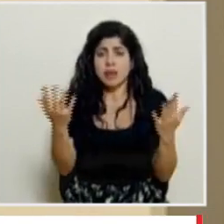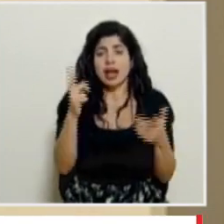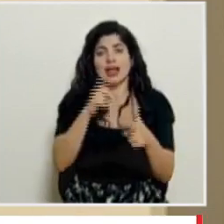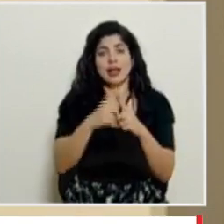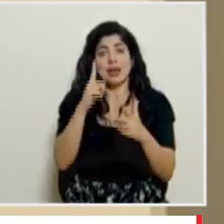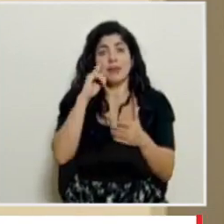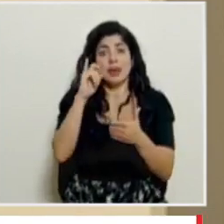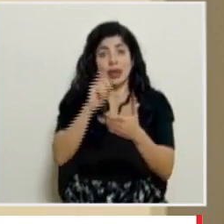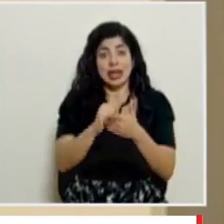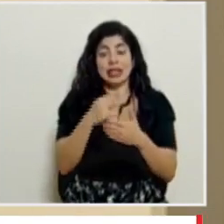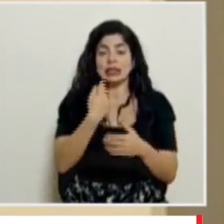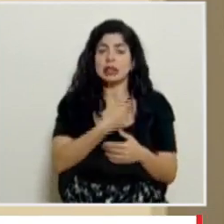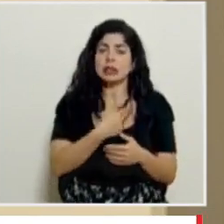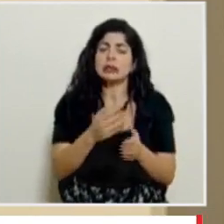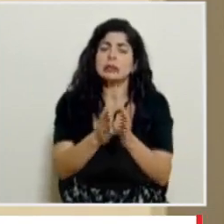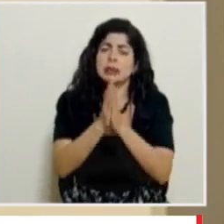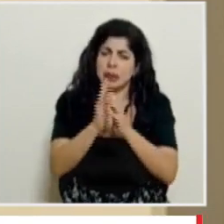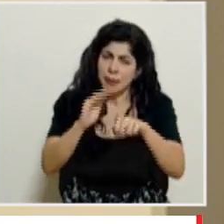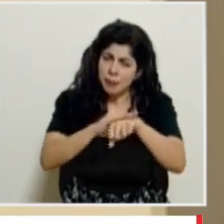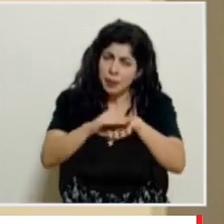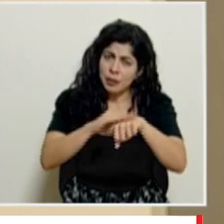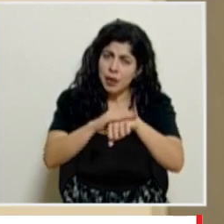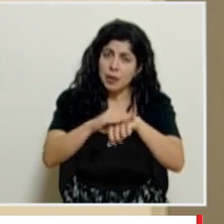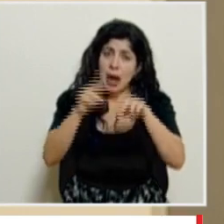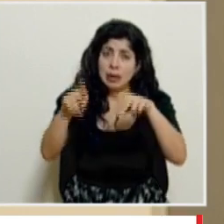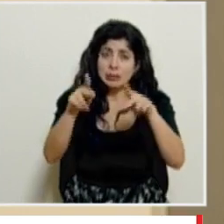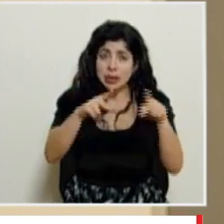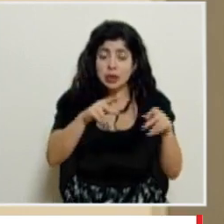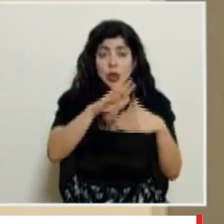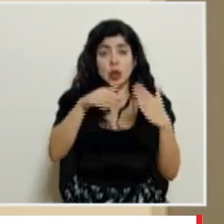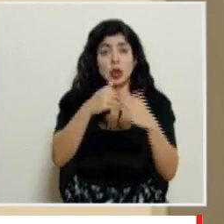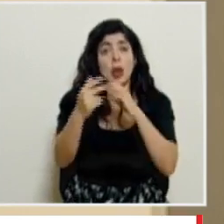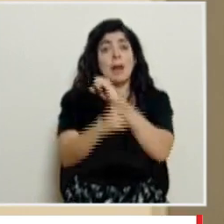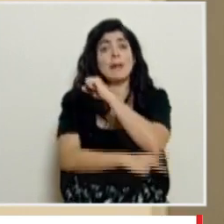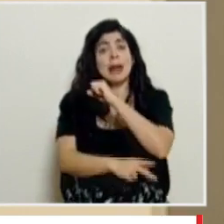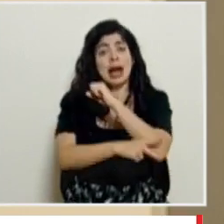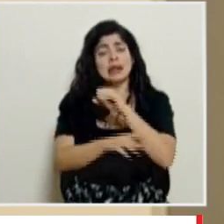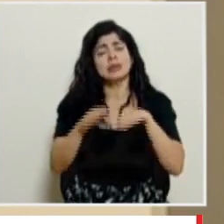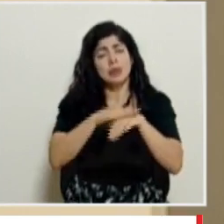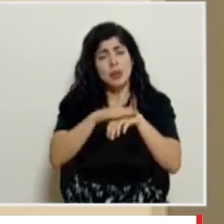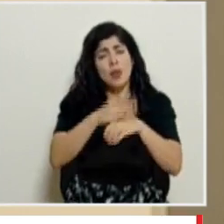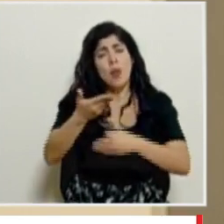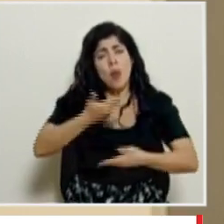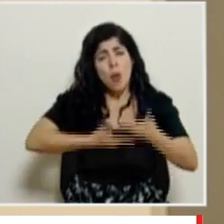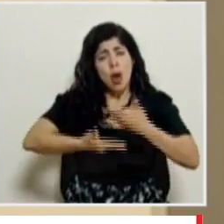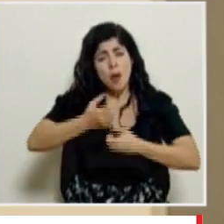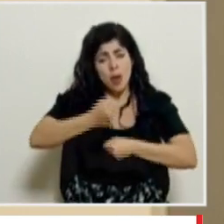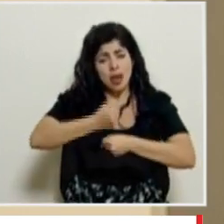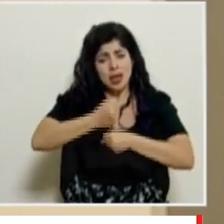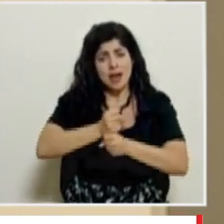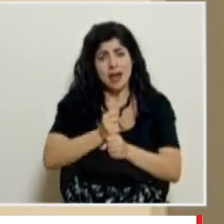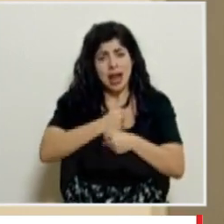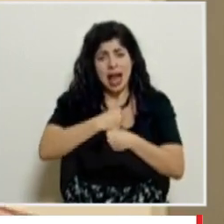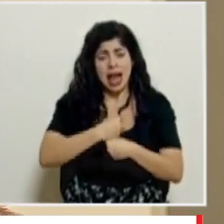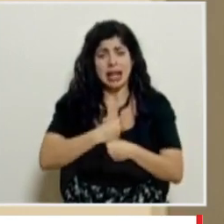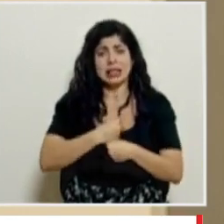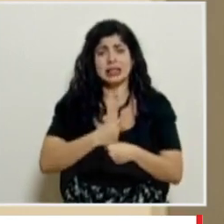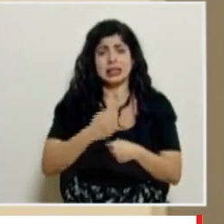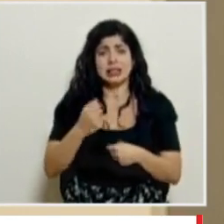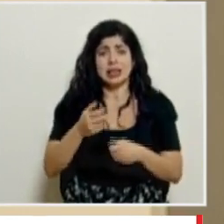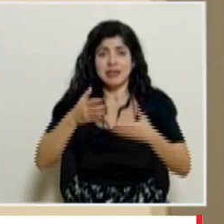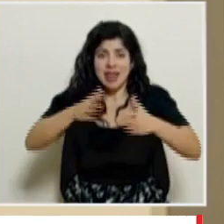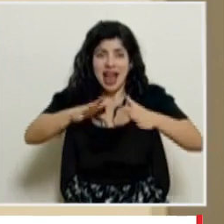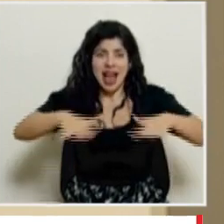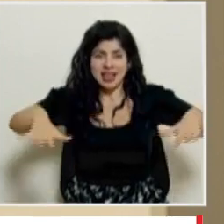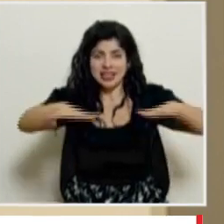línea que se ha anunciado apelamos por favor a los ciudadanos al país a que colaboren con ese trabajo que se está haciendo en terreno como